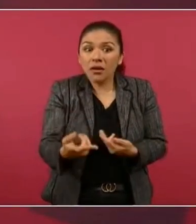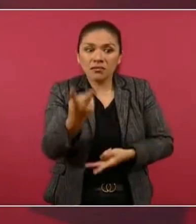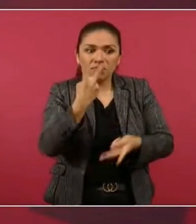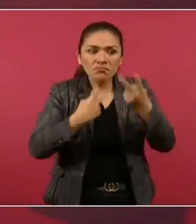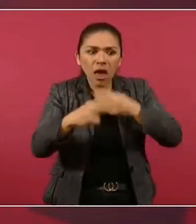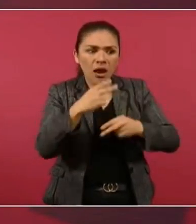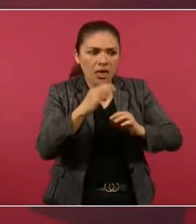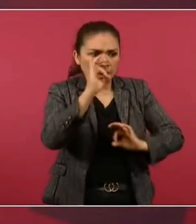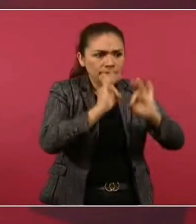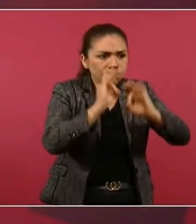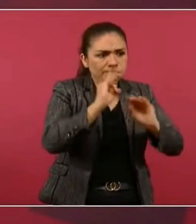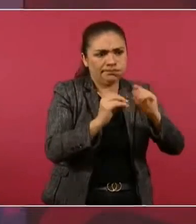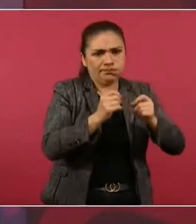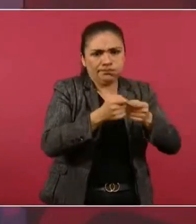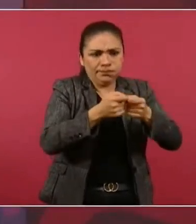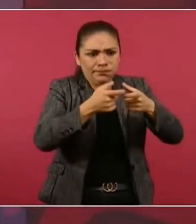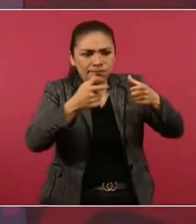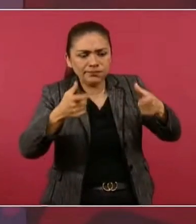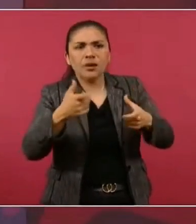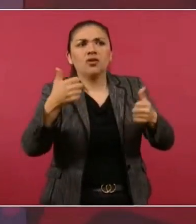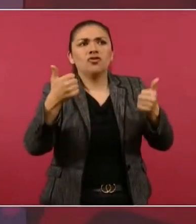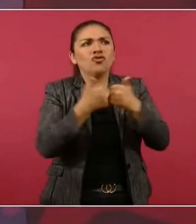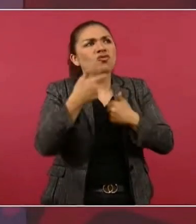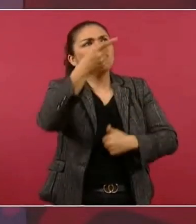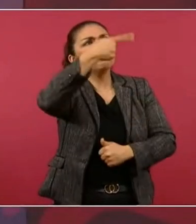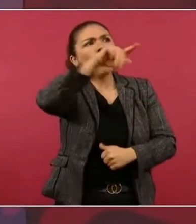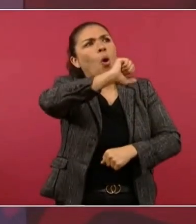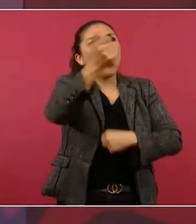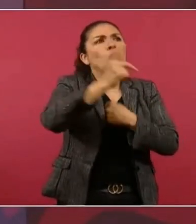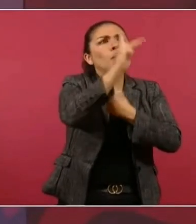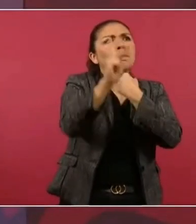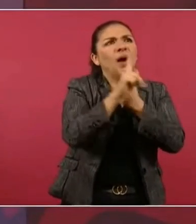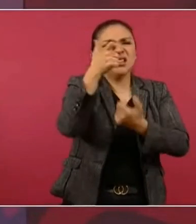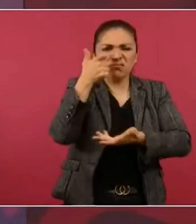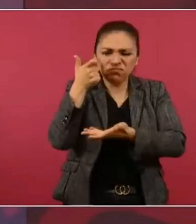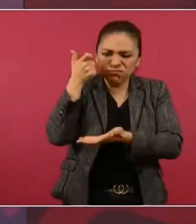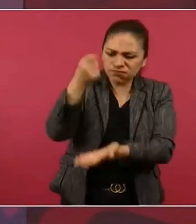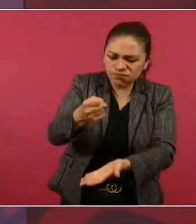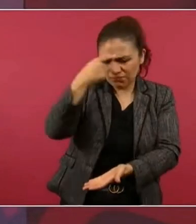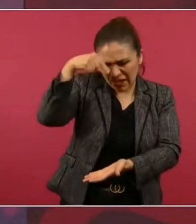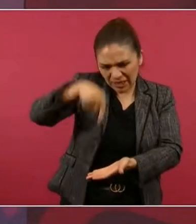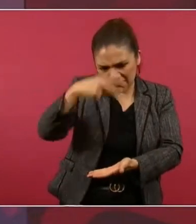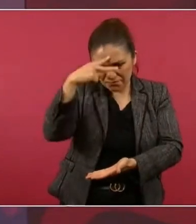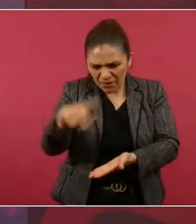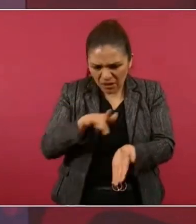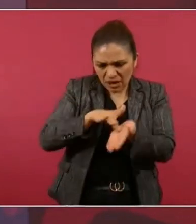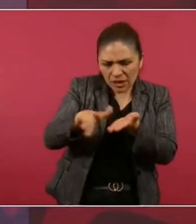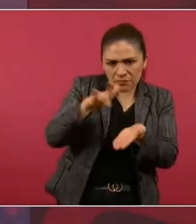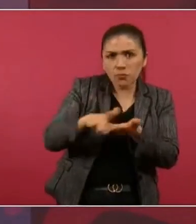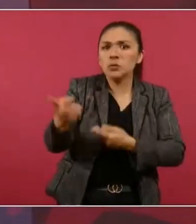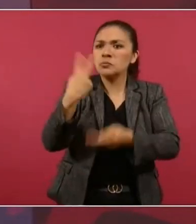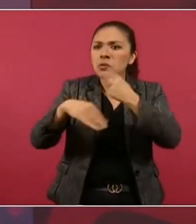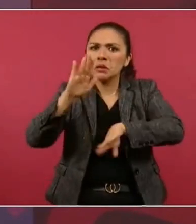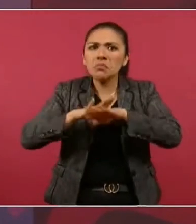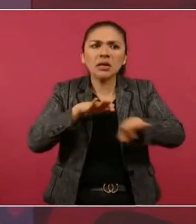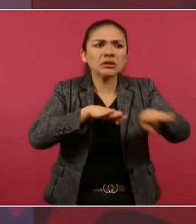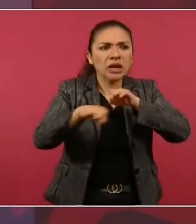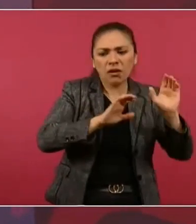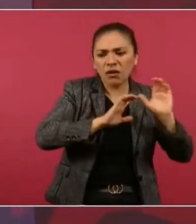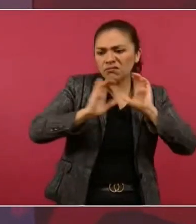si hay inversión extranjera, si hay empleos,